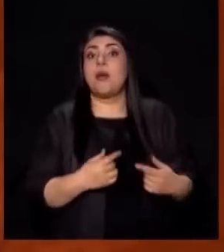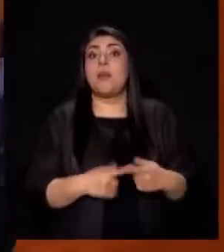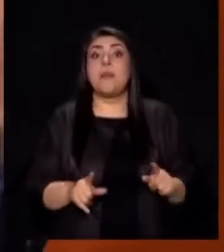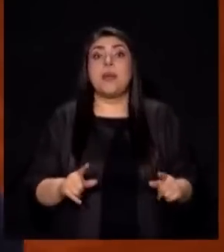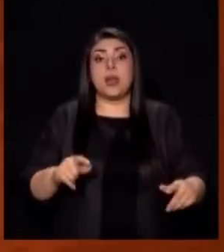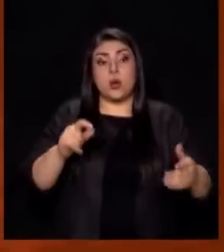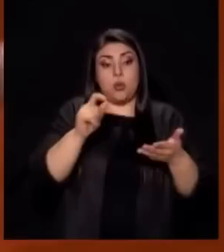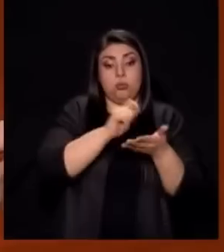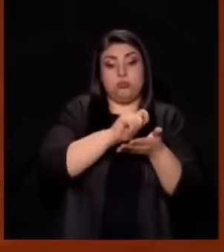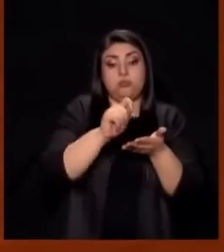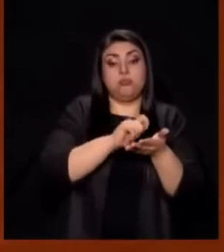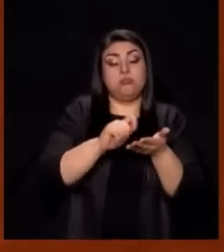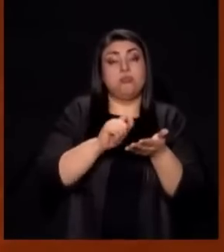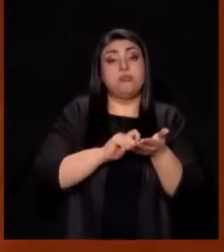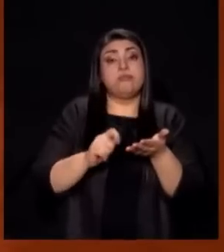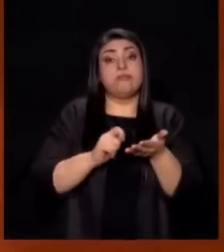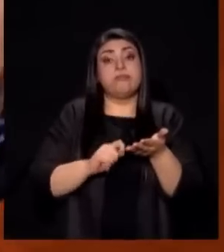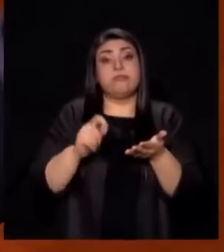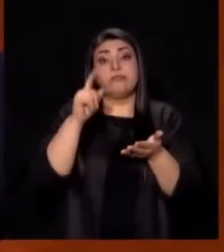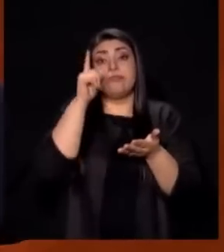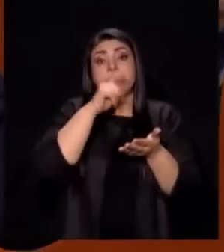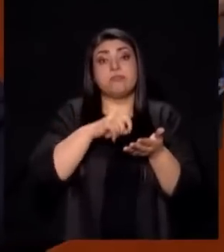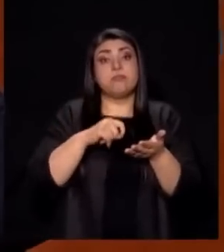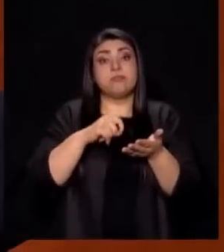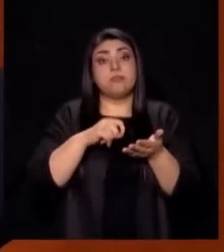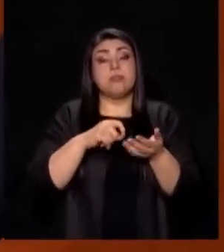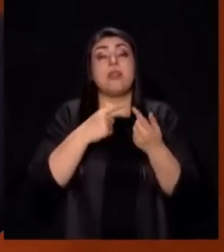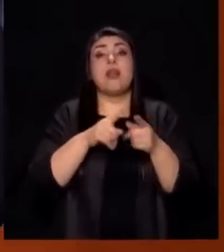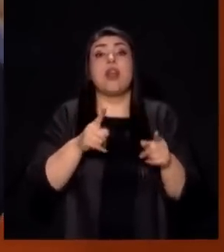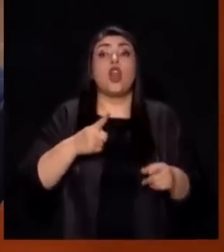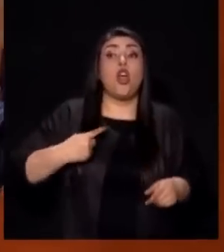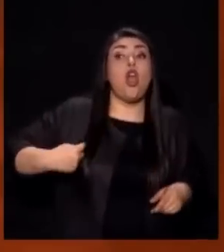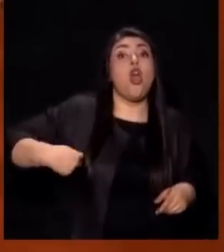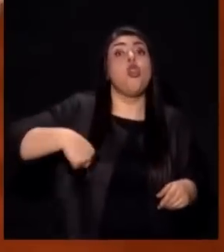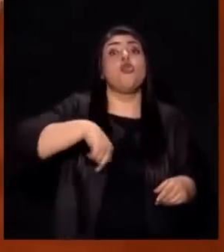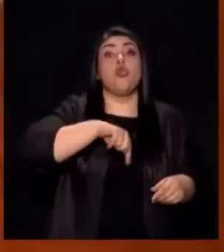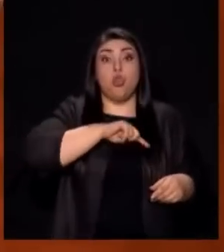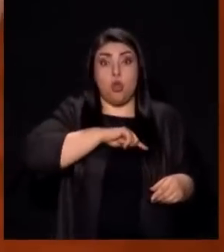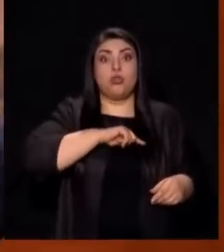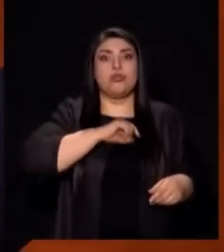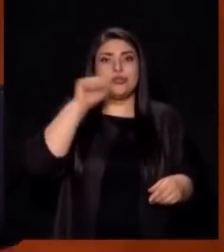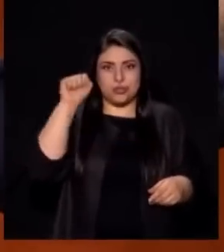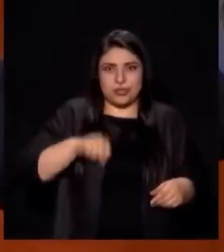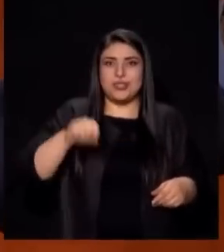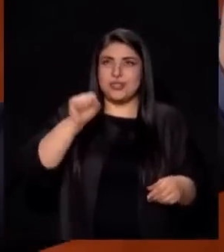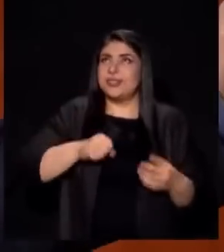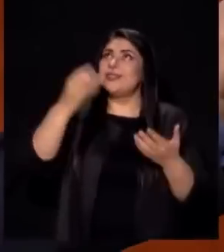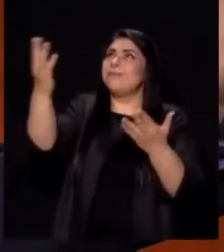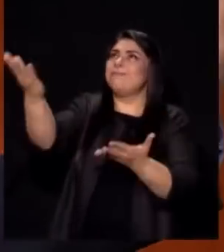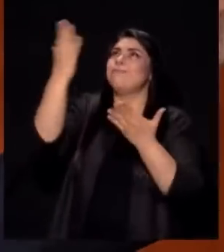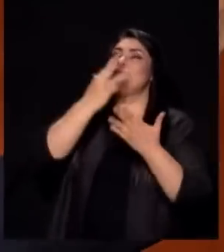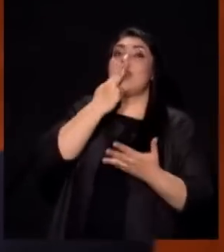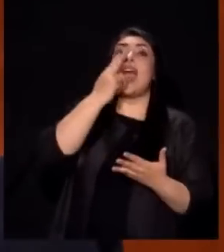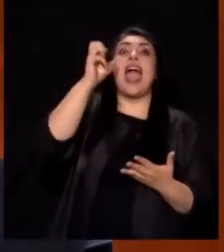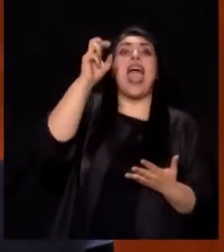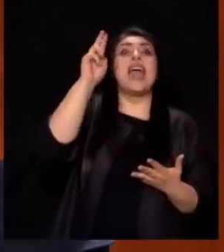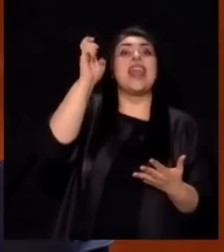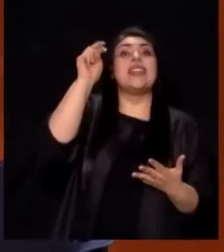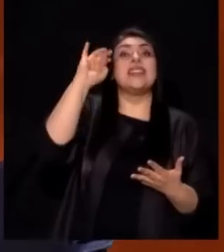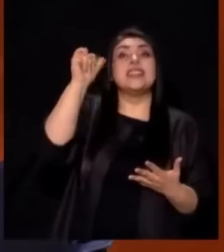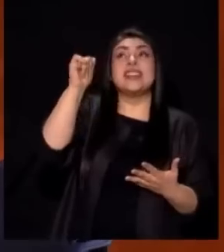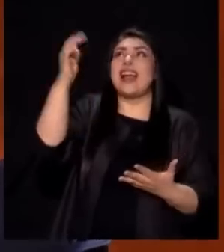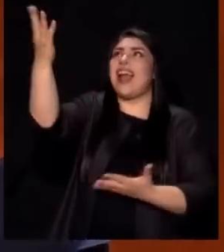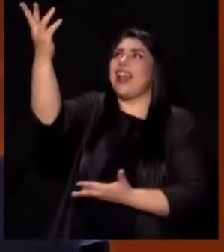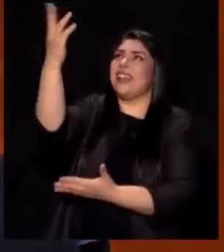es un heredero que forzoso Pero dice la Biblia que nosotros somos herederos de Dios Coherederos con Cristo